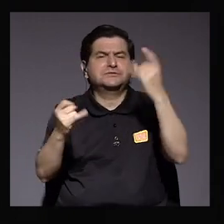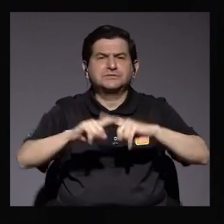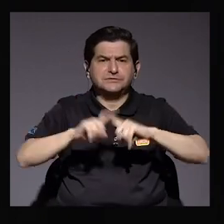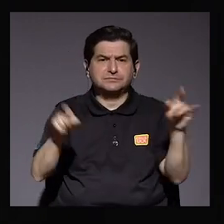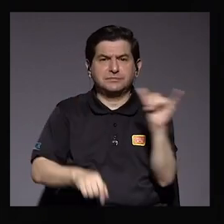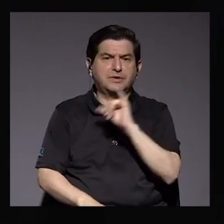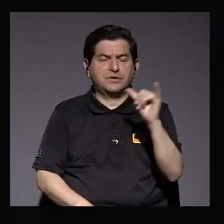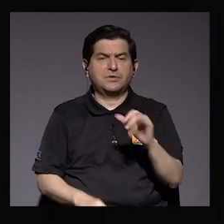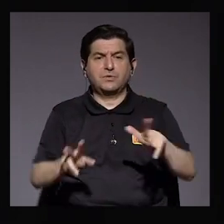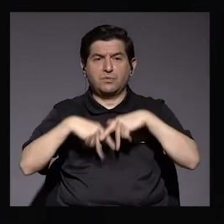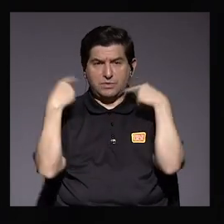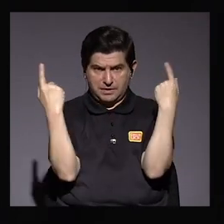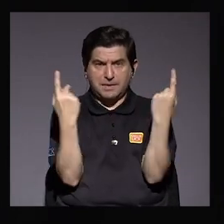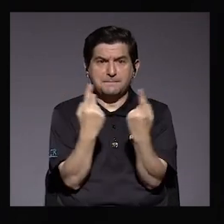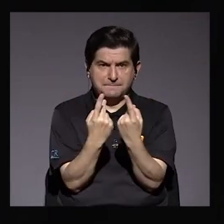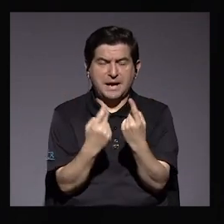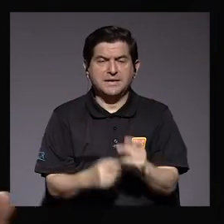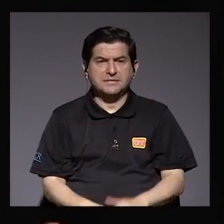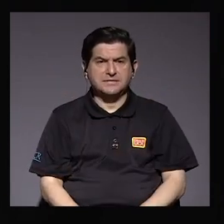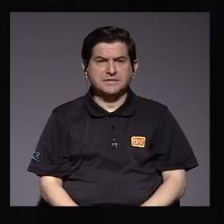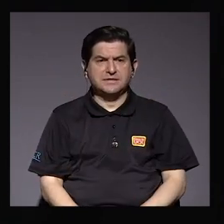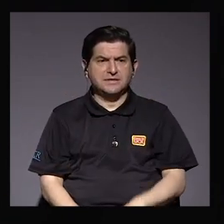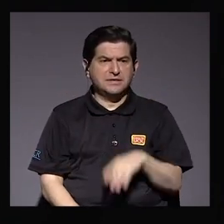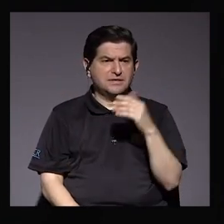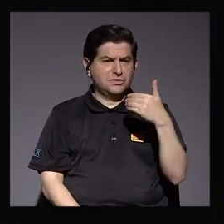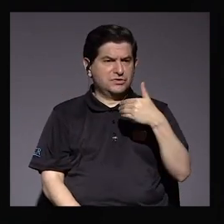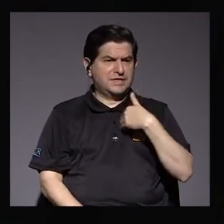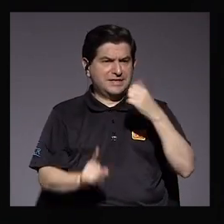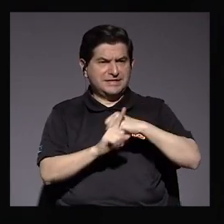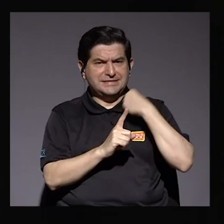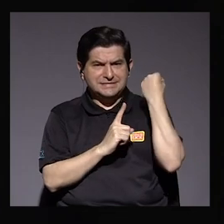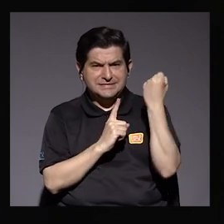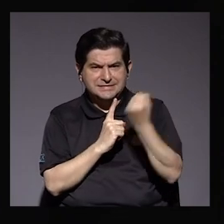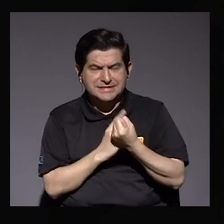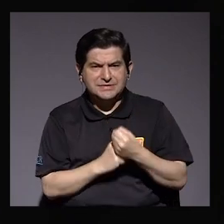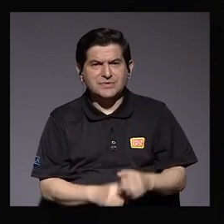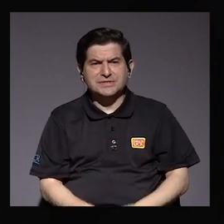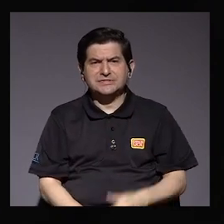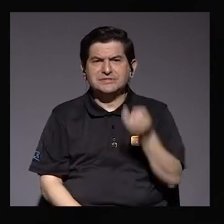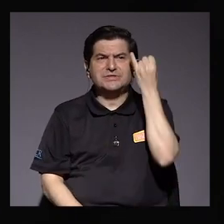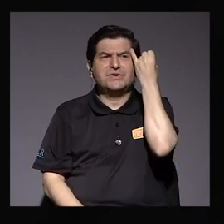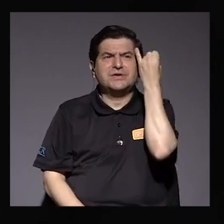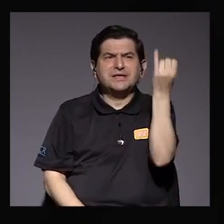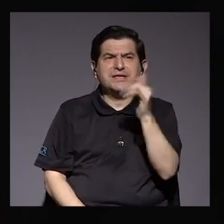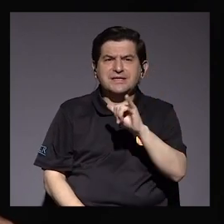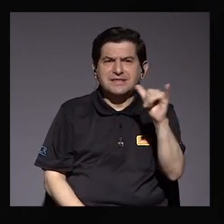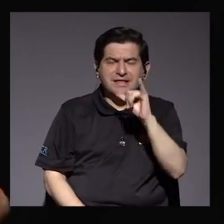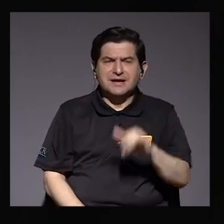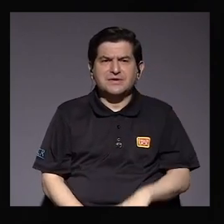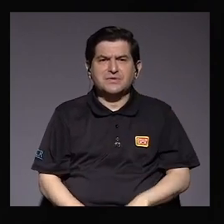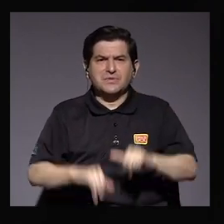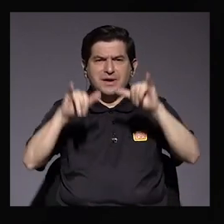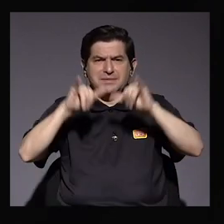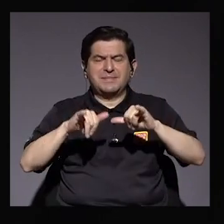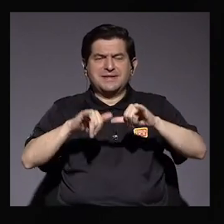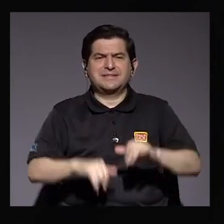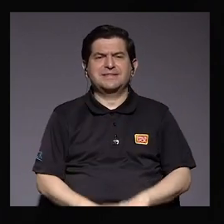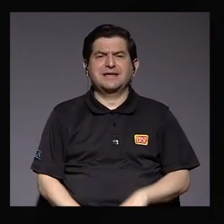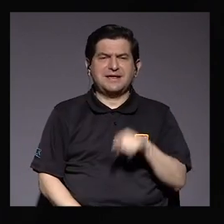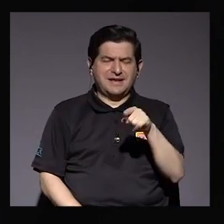también es un partido en el que le hemos visto puntos donde esas iniciativas parecen que también le predominan egos.